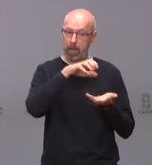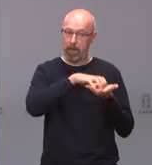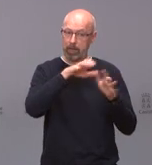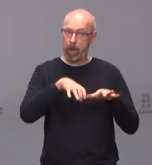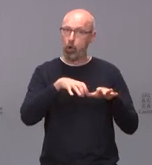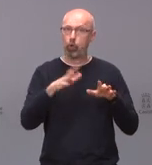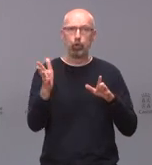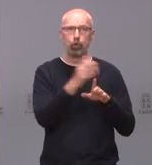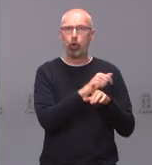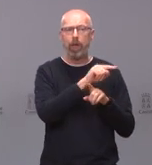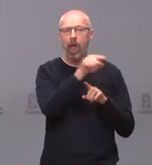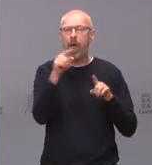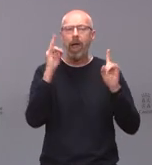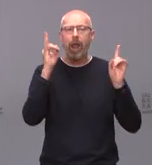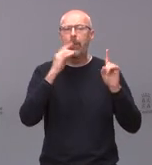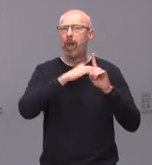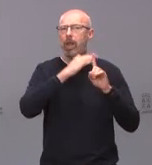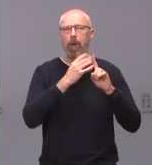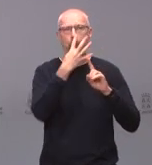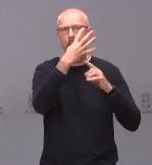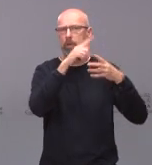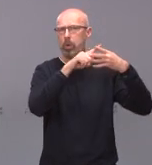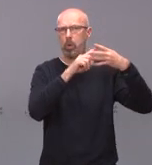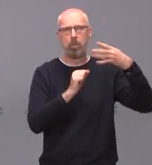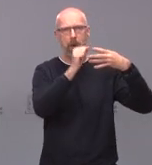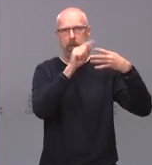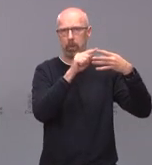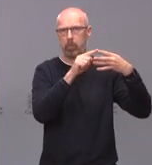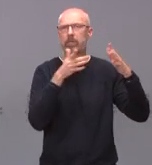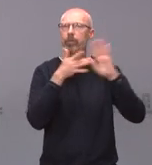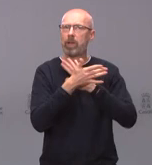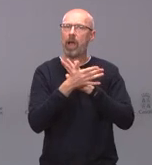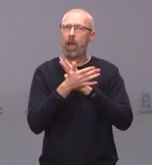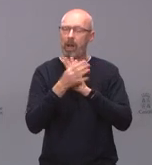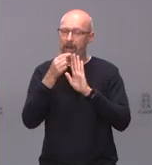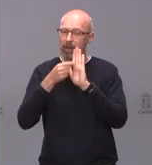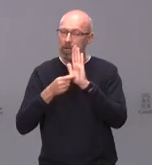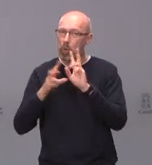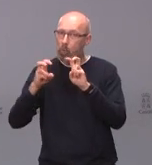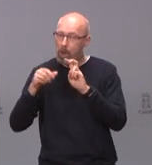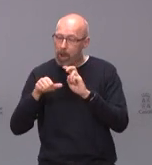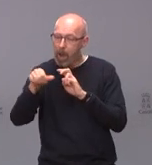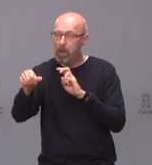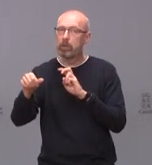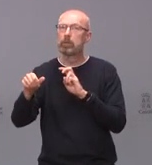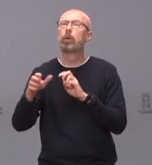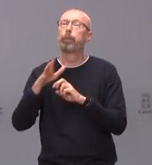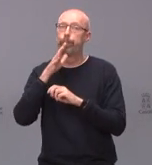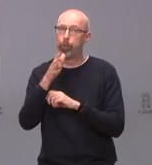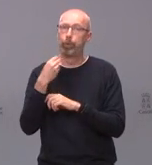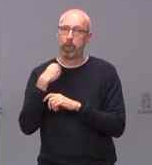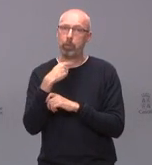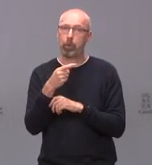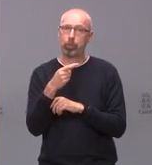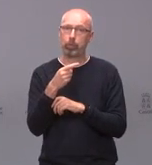cuatro de alarma por tanto las nuevas restricciones entran en juego por esa modificación del